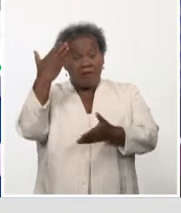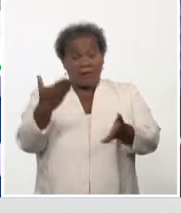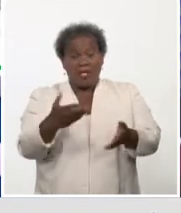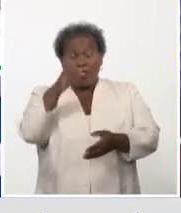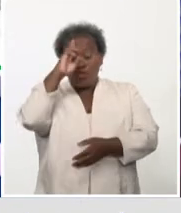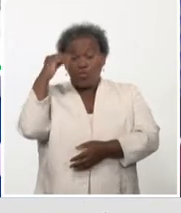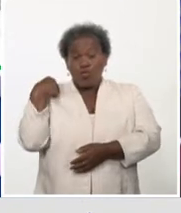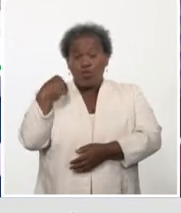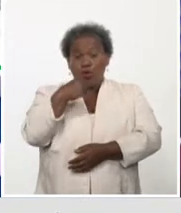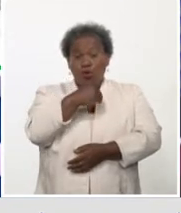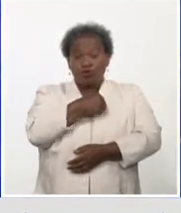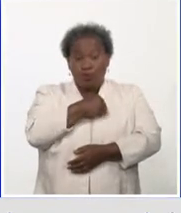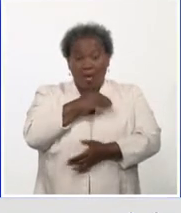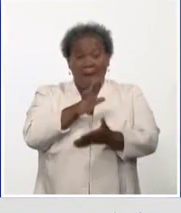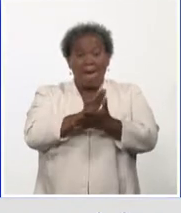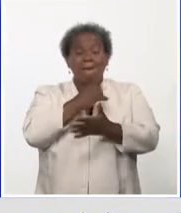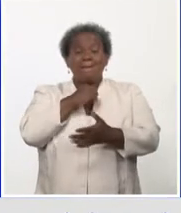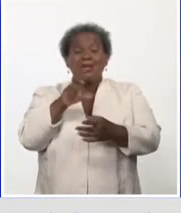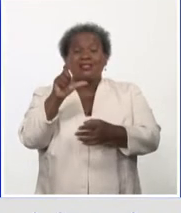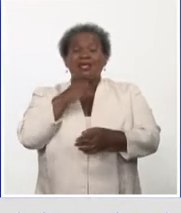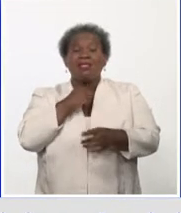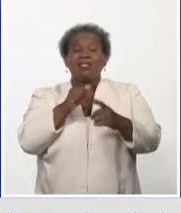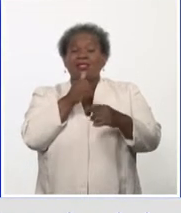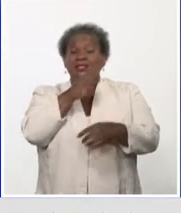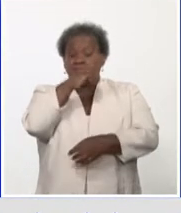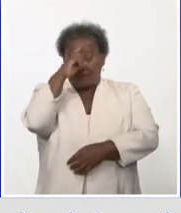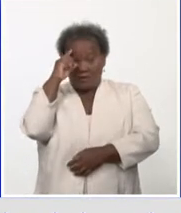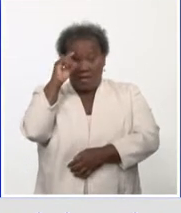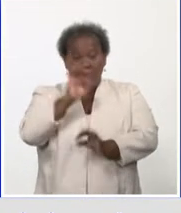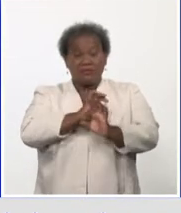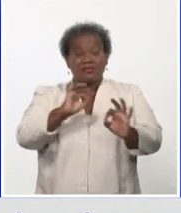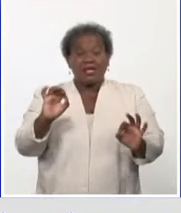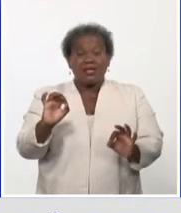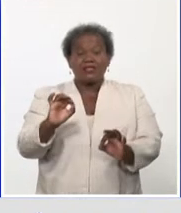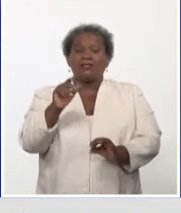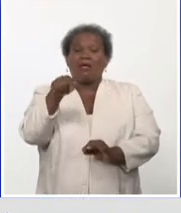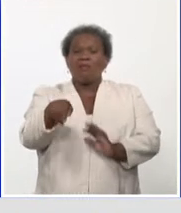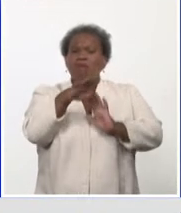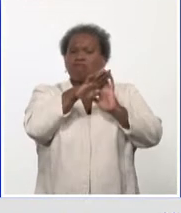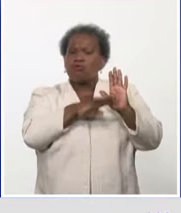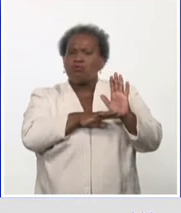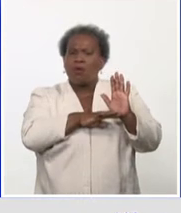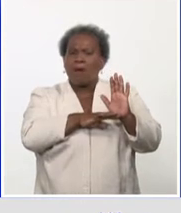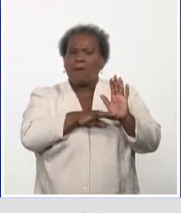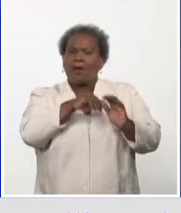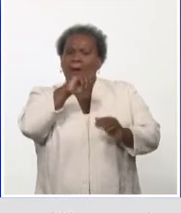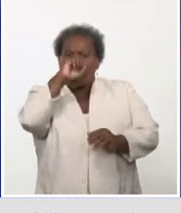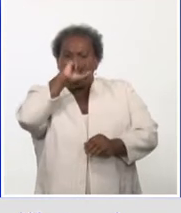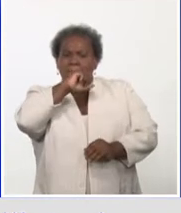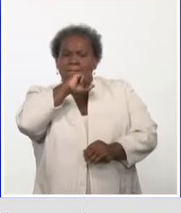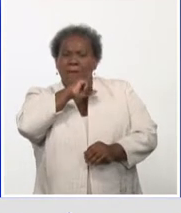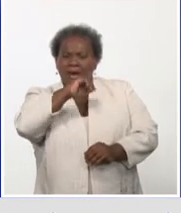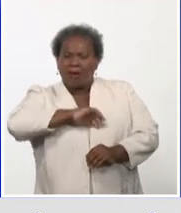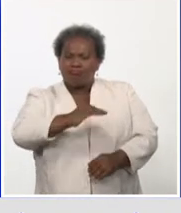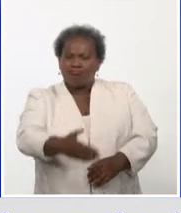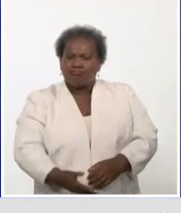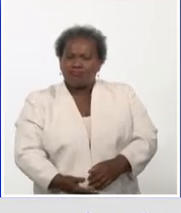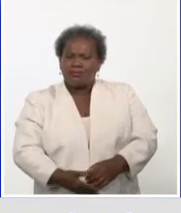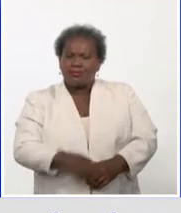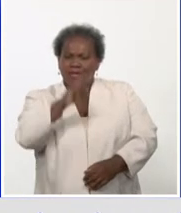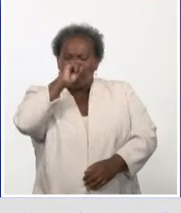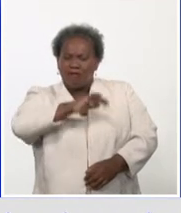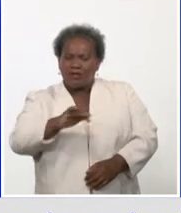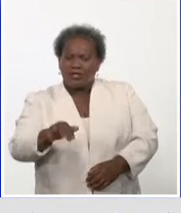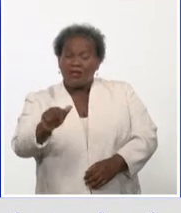Mercedes Piloto Padrón, especialista del programa Materno Infantil y presidenta de la Sociedad Científica Cubana para el Desarrollo